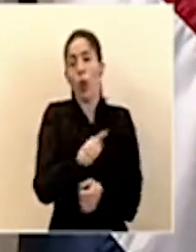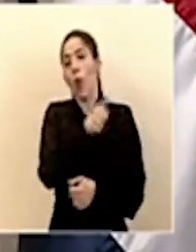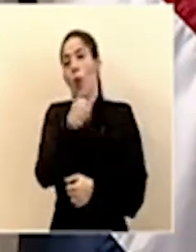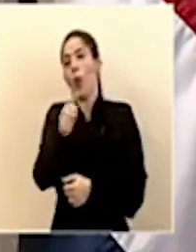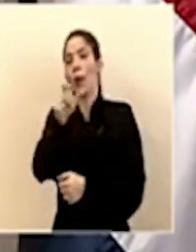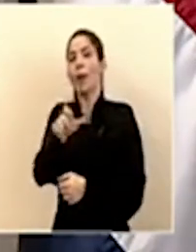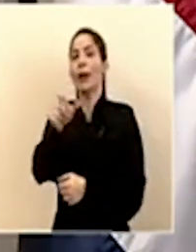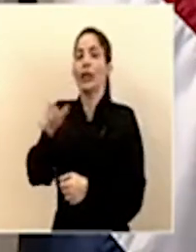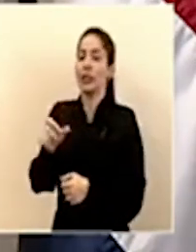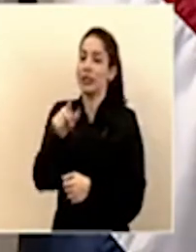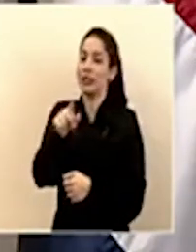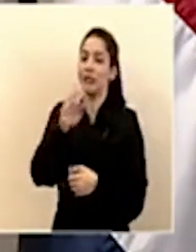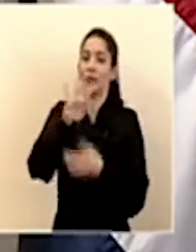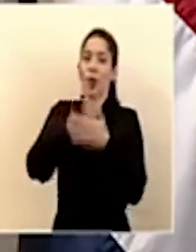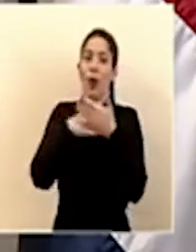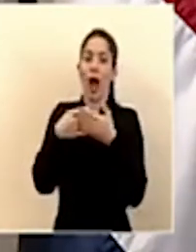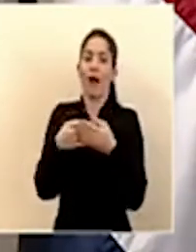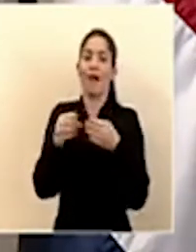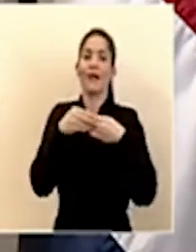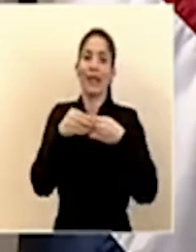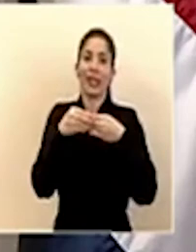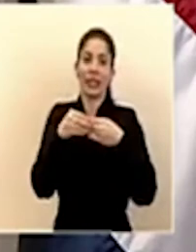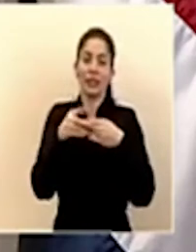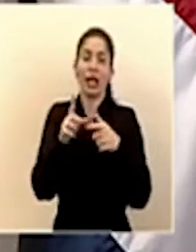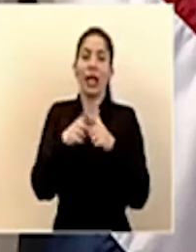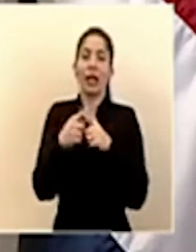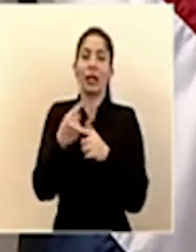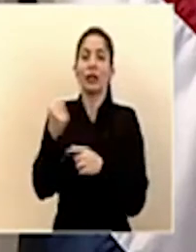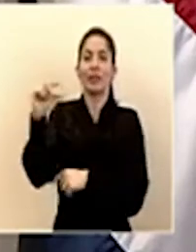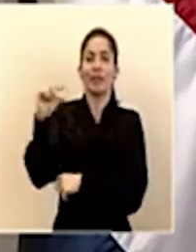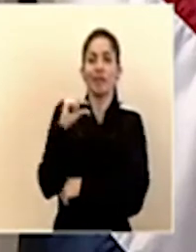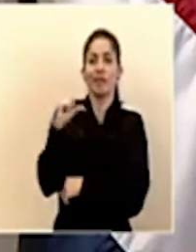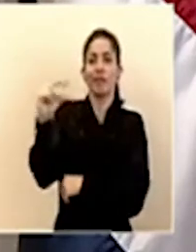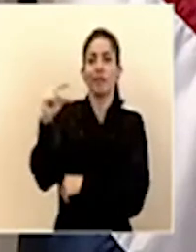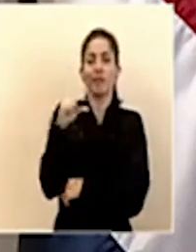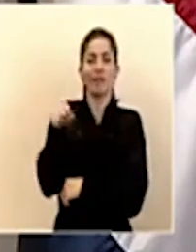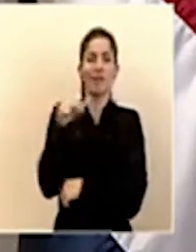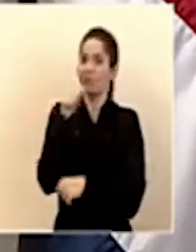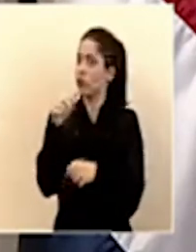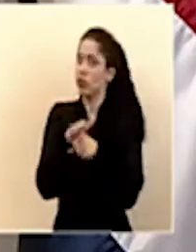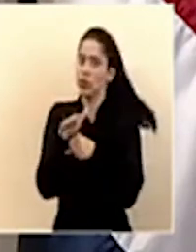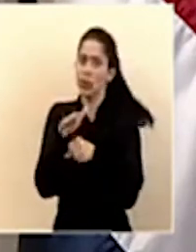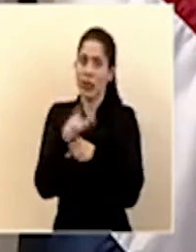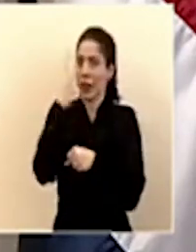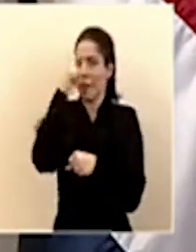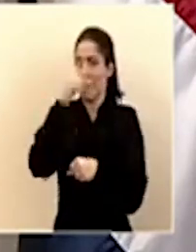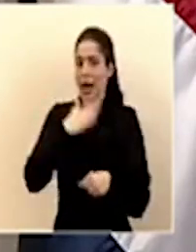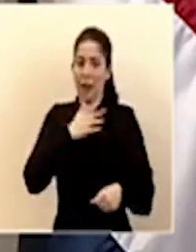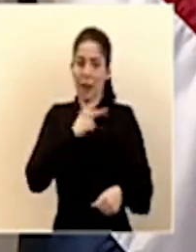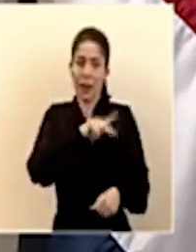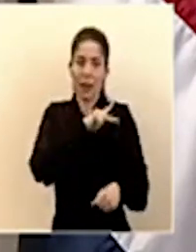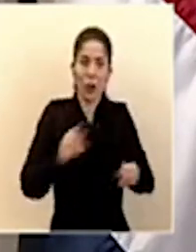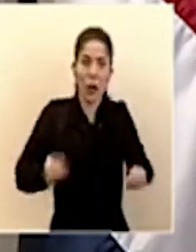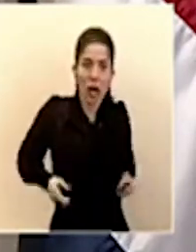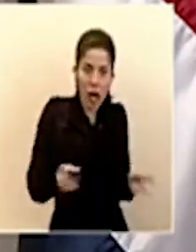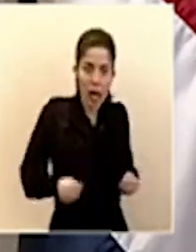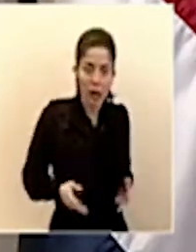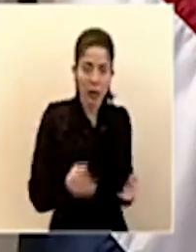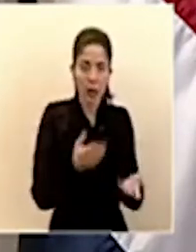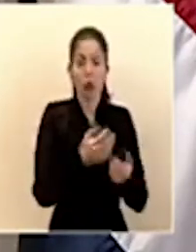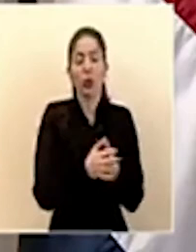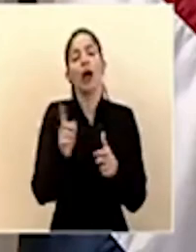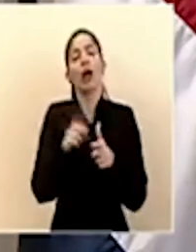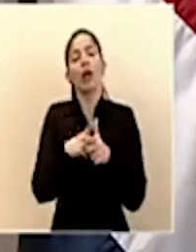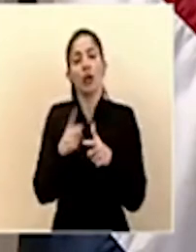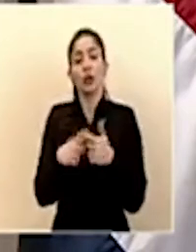están en jornada flexibles y tienen unos ingresos que son insuficientes para hacer frente a sus necesidades básicas. De